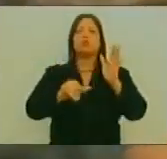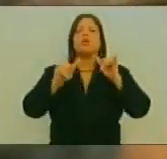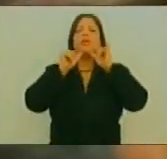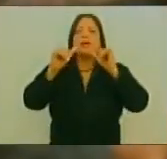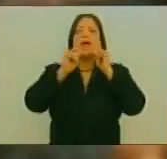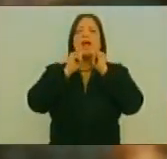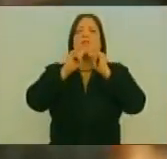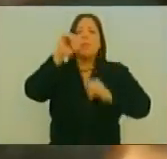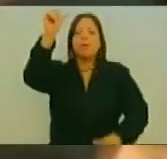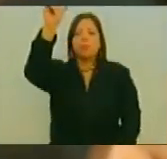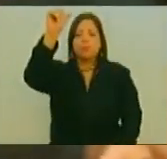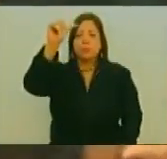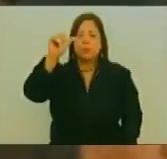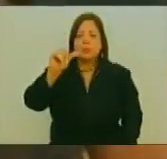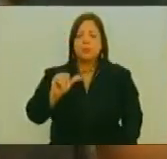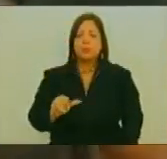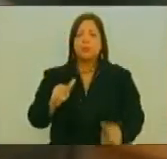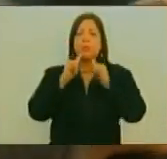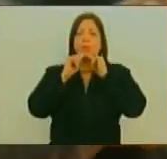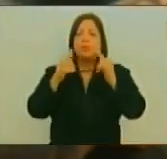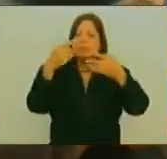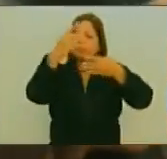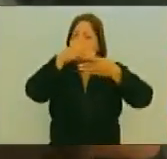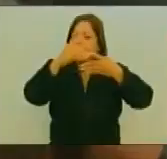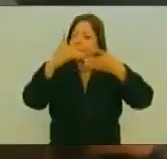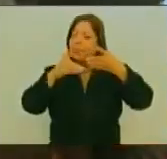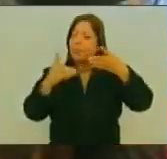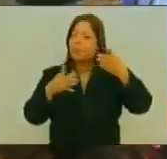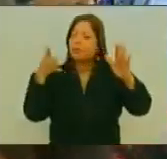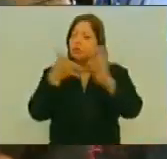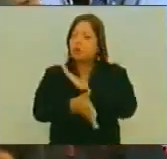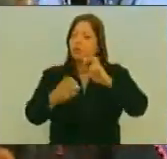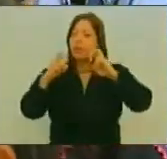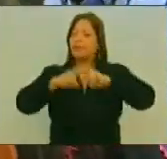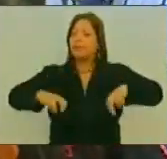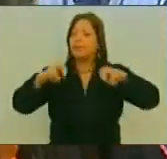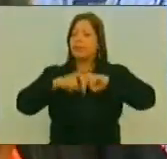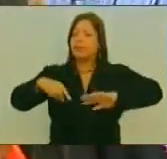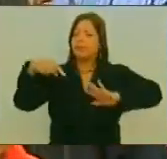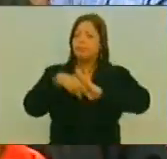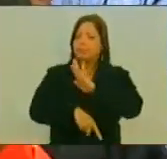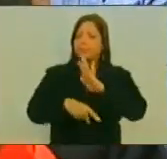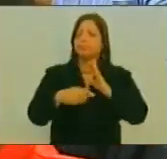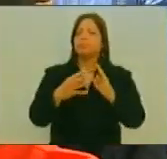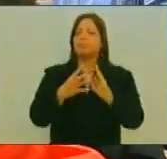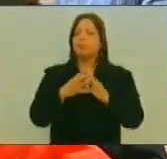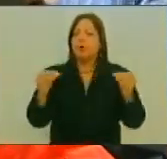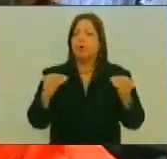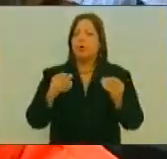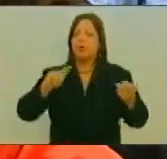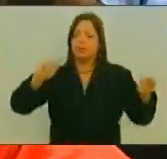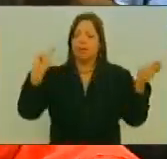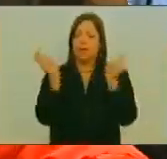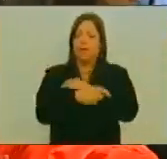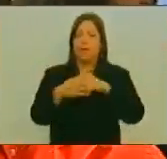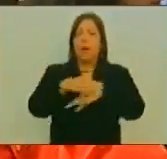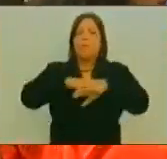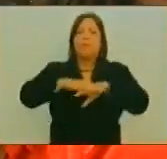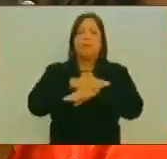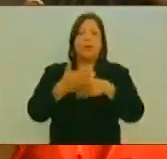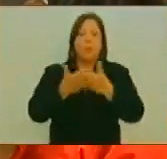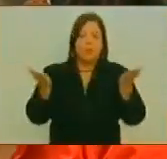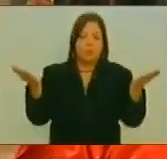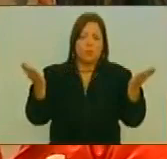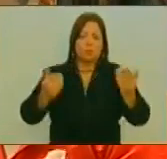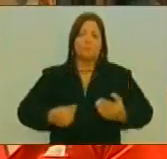Originario A los fines De informar Acerca de las Gestiones Acometidas Para la Transformación Del Ministerio